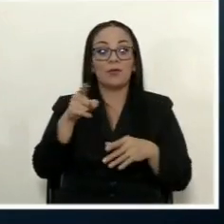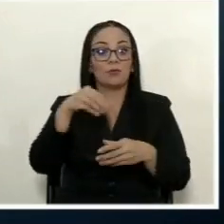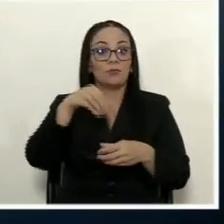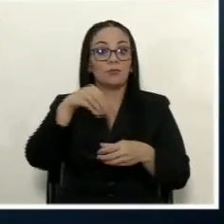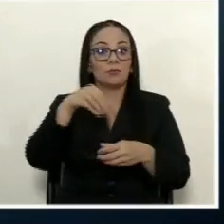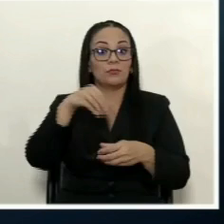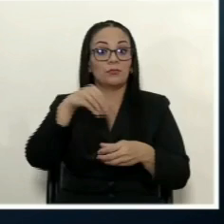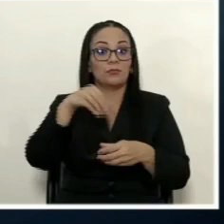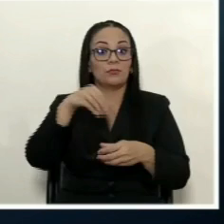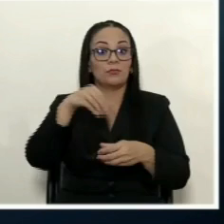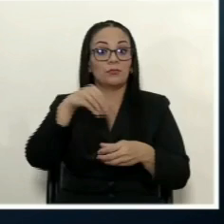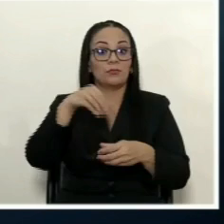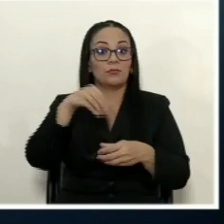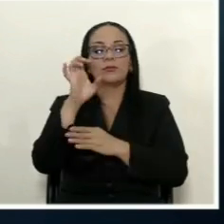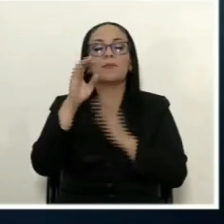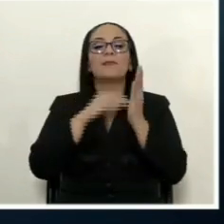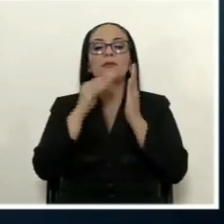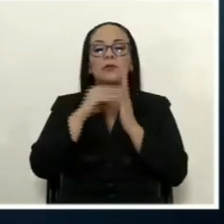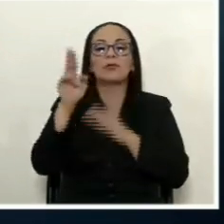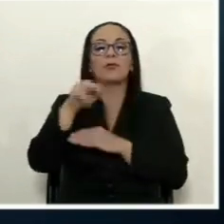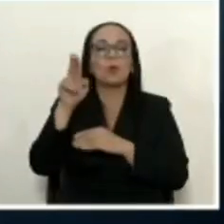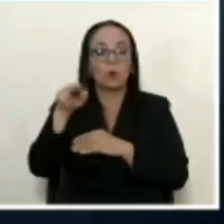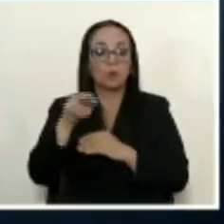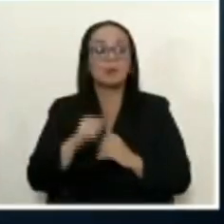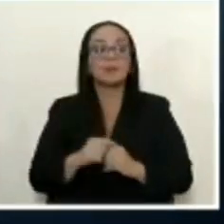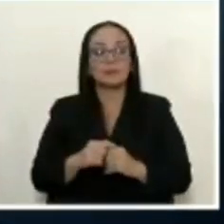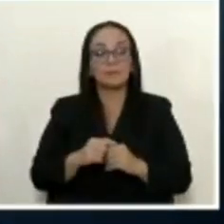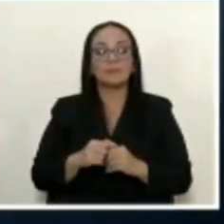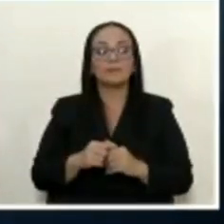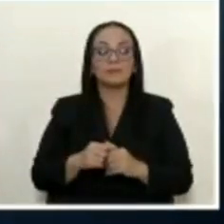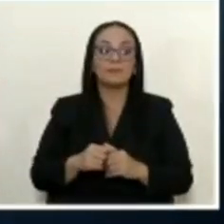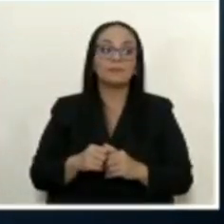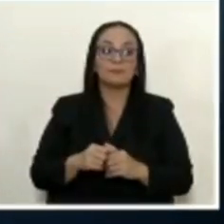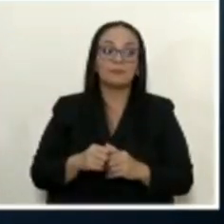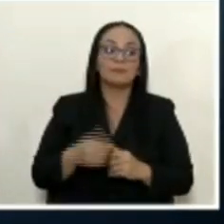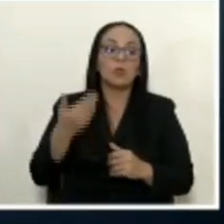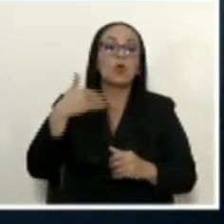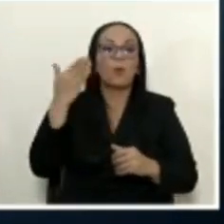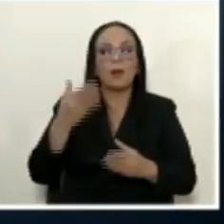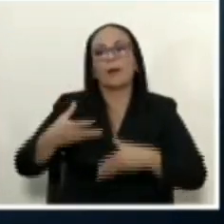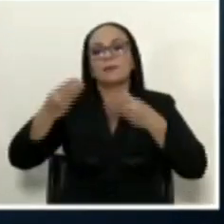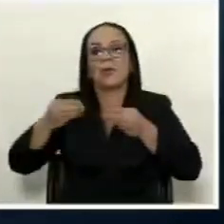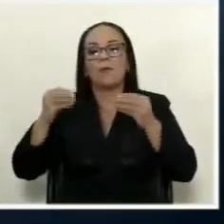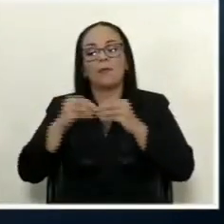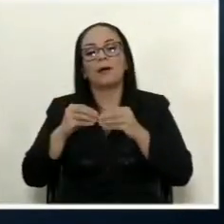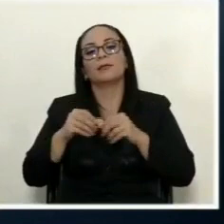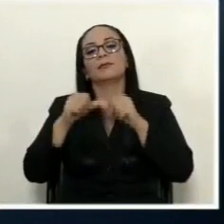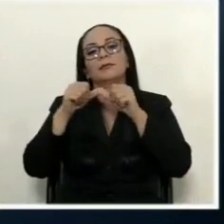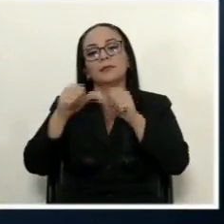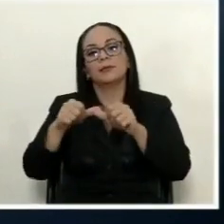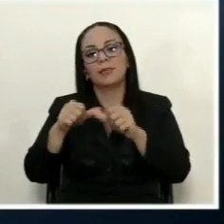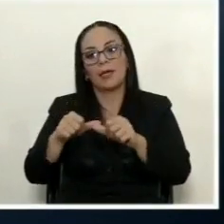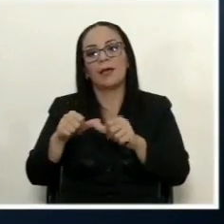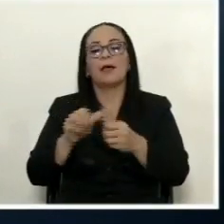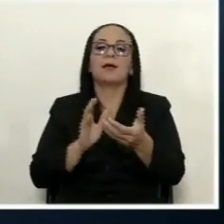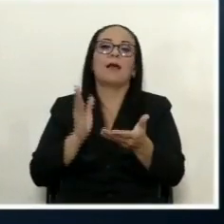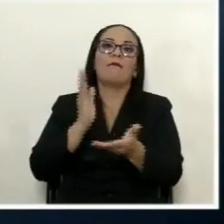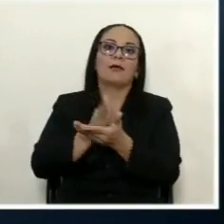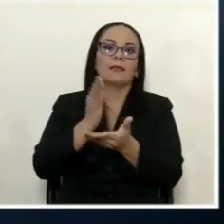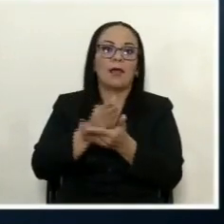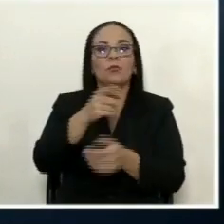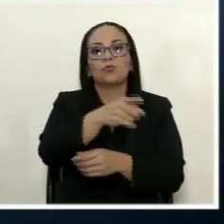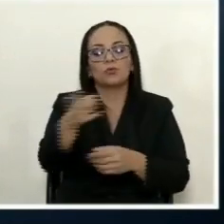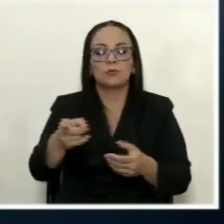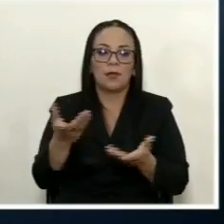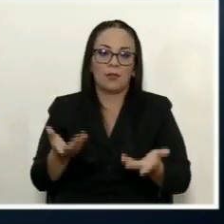mil setecientos millones de pesos que les hubiera costado más seguirlo torturando a usted